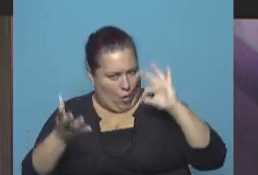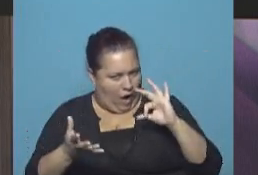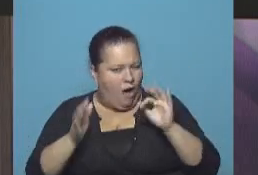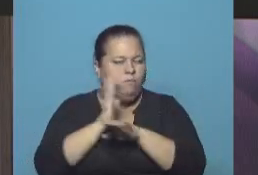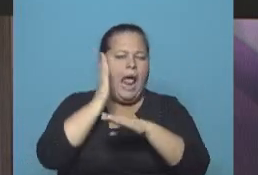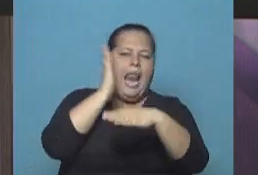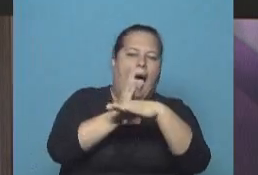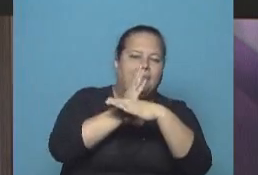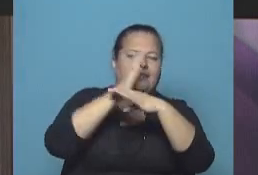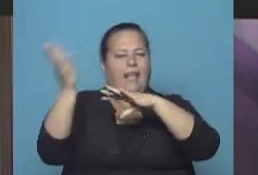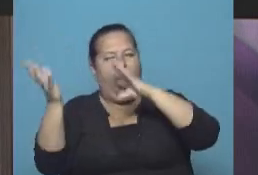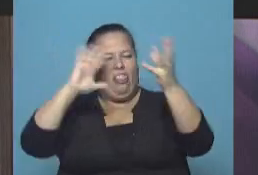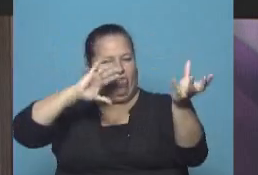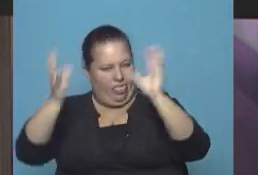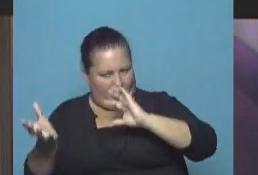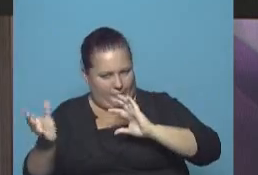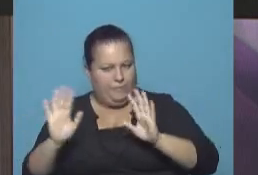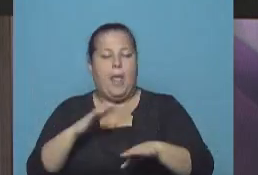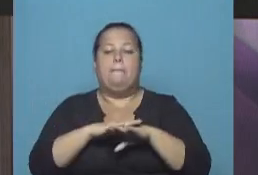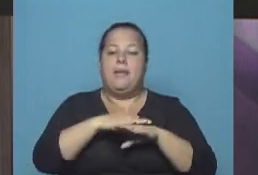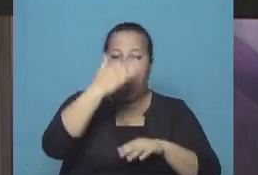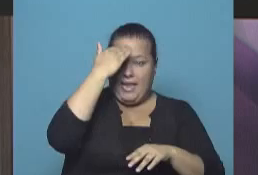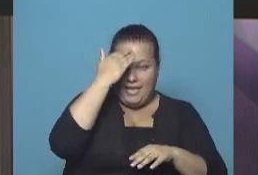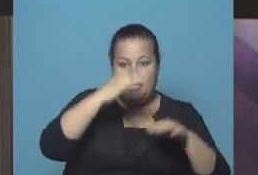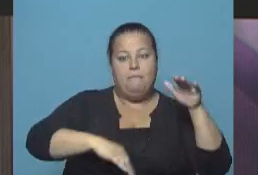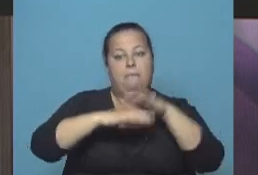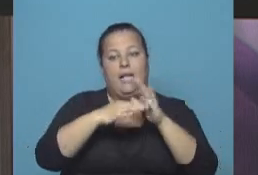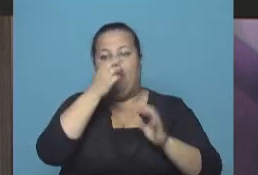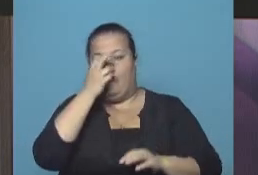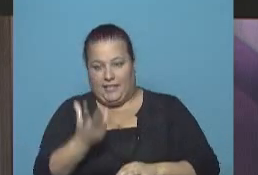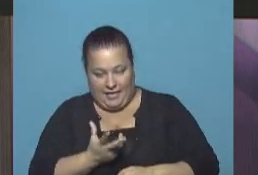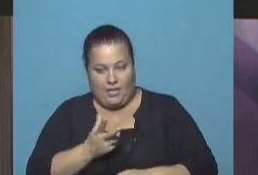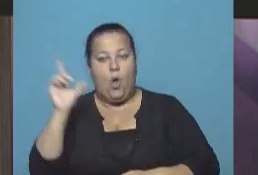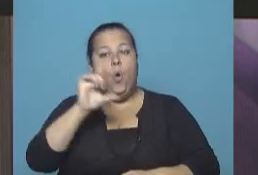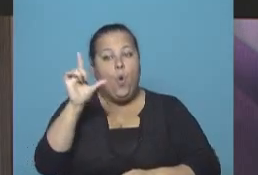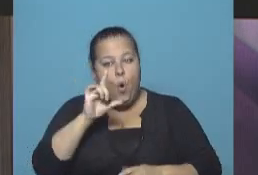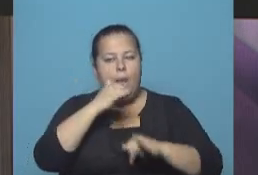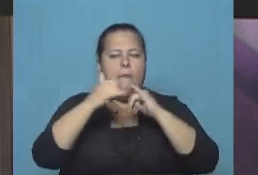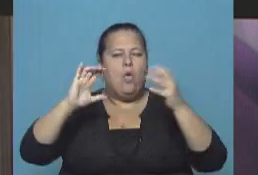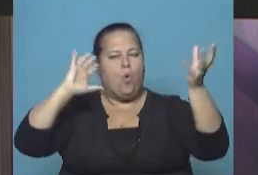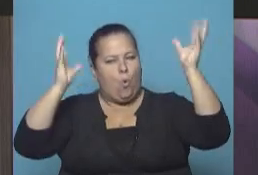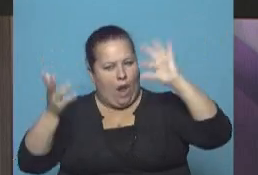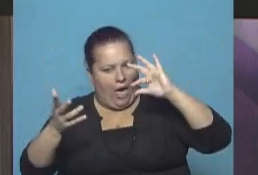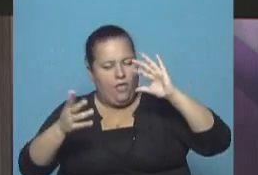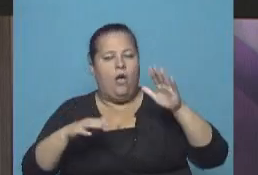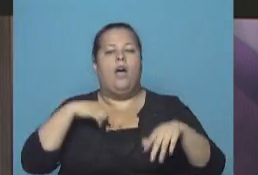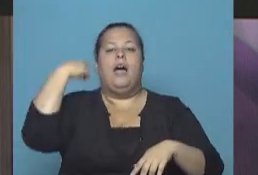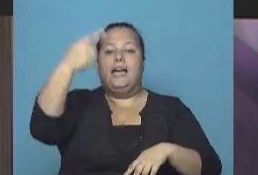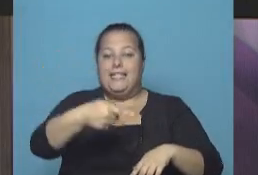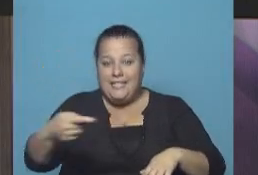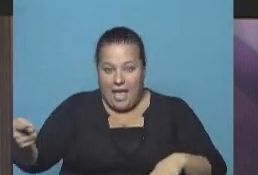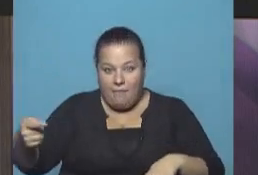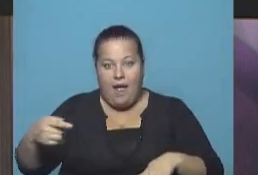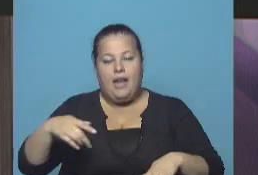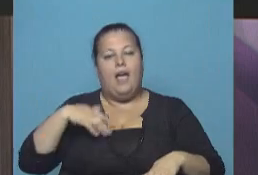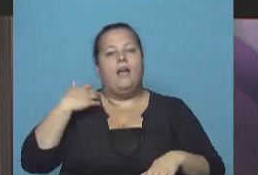como que la mitad del cielo de ratos. Mínima 15, máxima 23, lunes parcialmente nublado. La próxima semana se